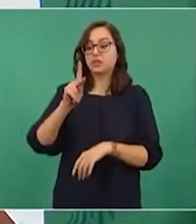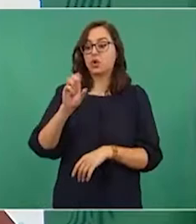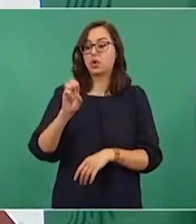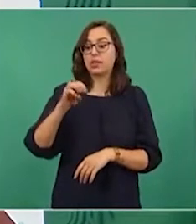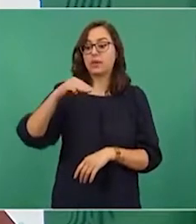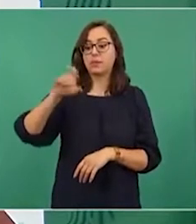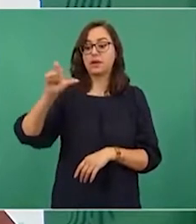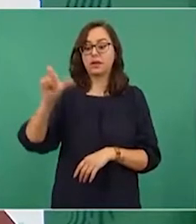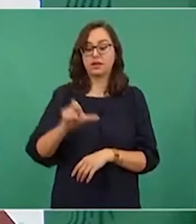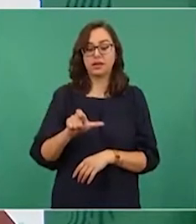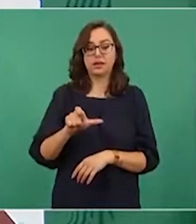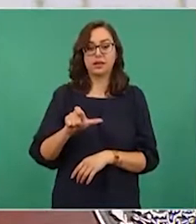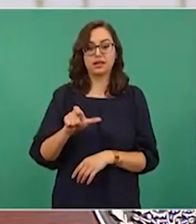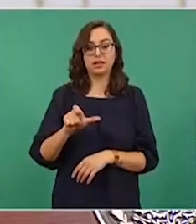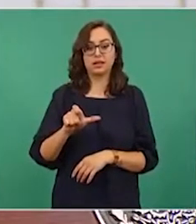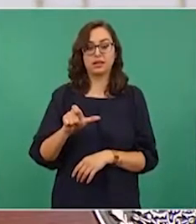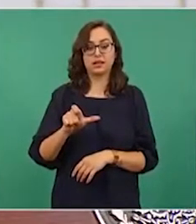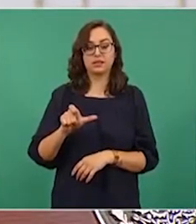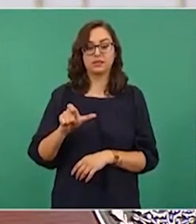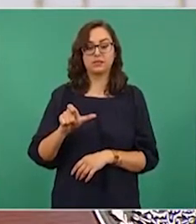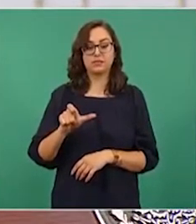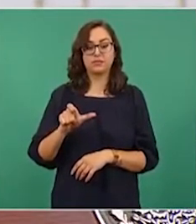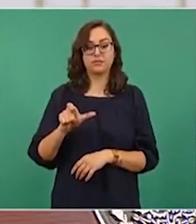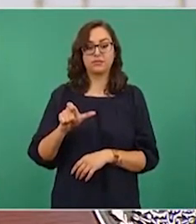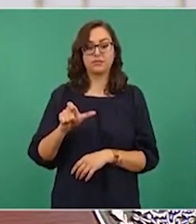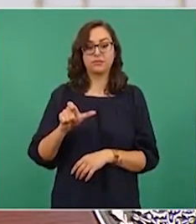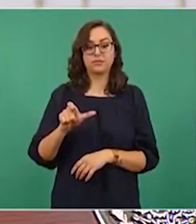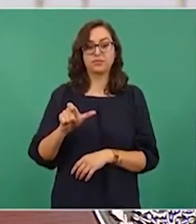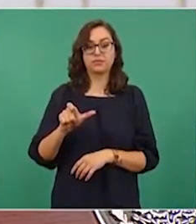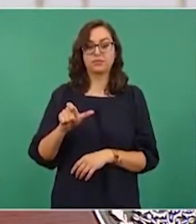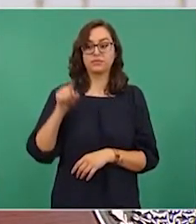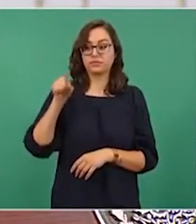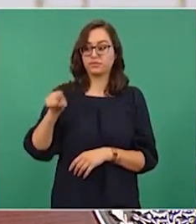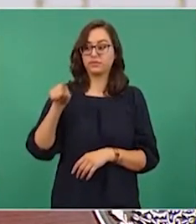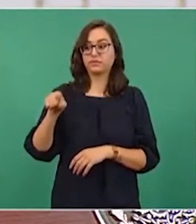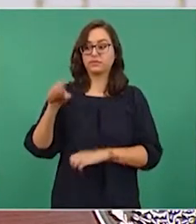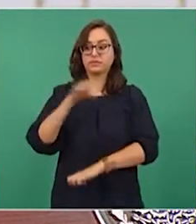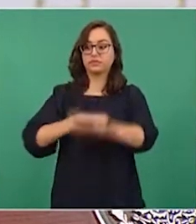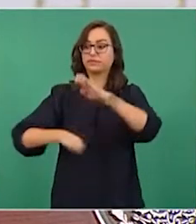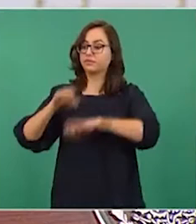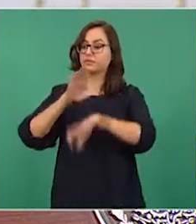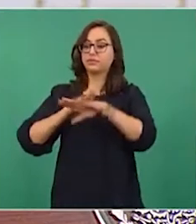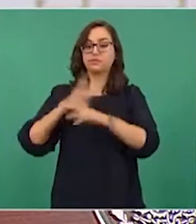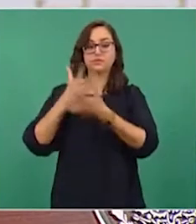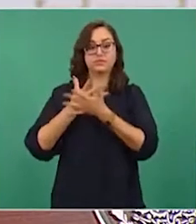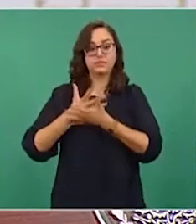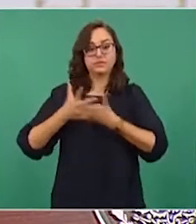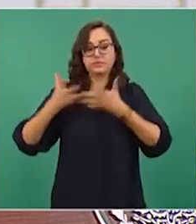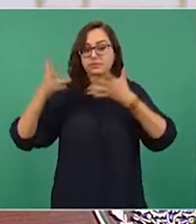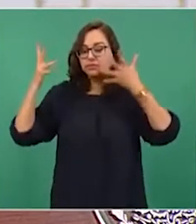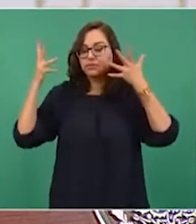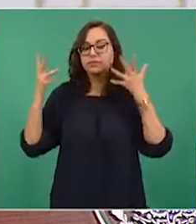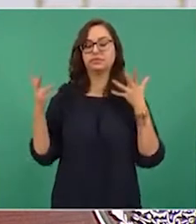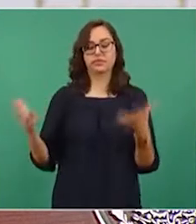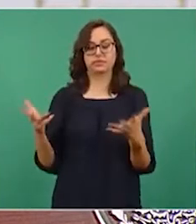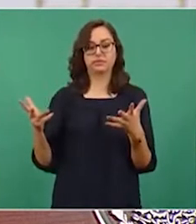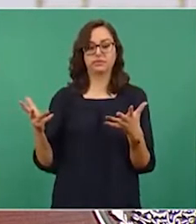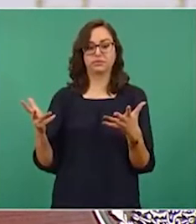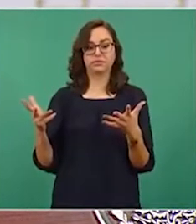de la empresa más grande de México,